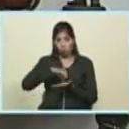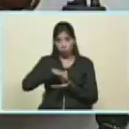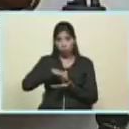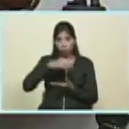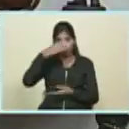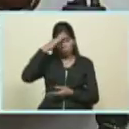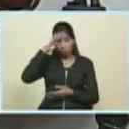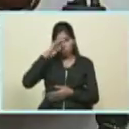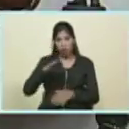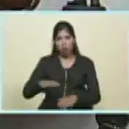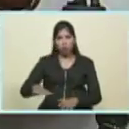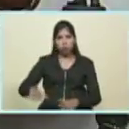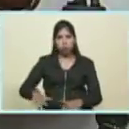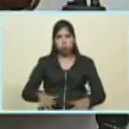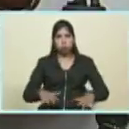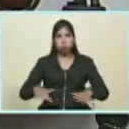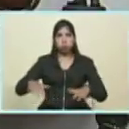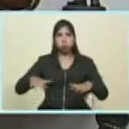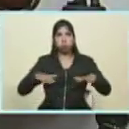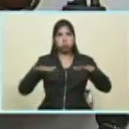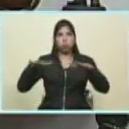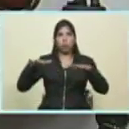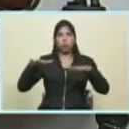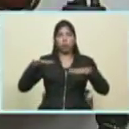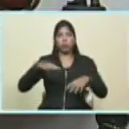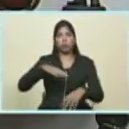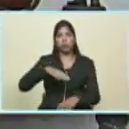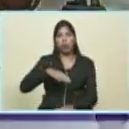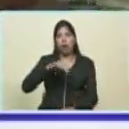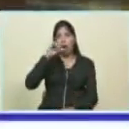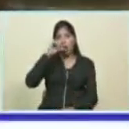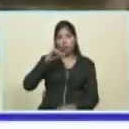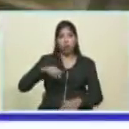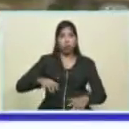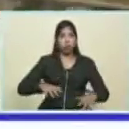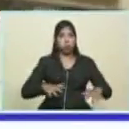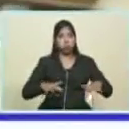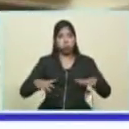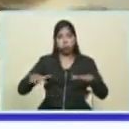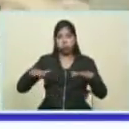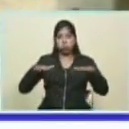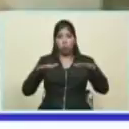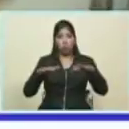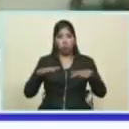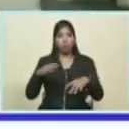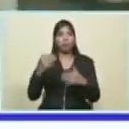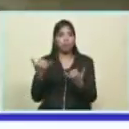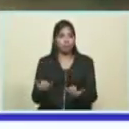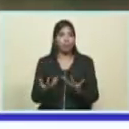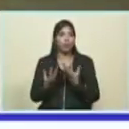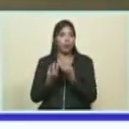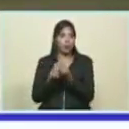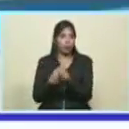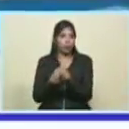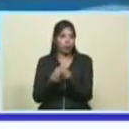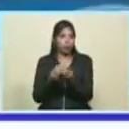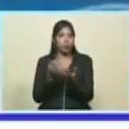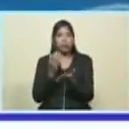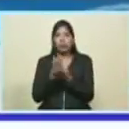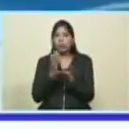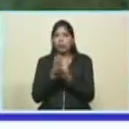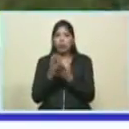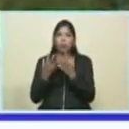se inundó en media Habana y es el momento en que estemos juntos porque Cuba siempre está junto al mundo